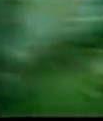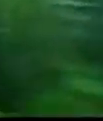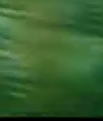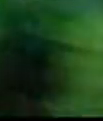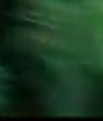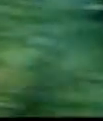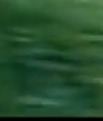Interfaces. Gracias por